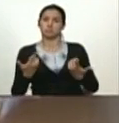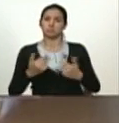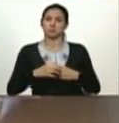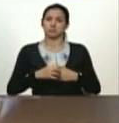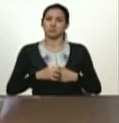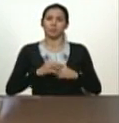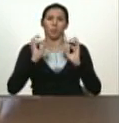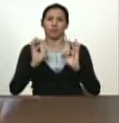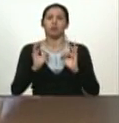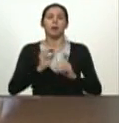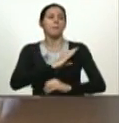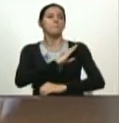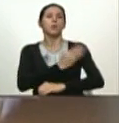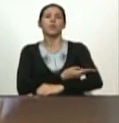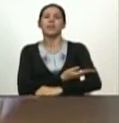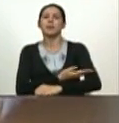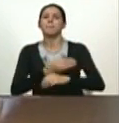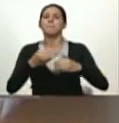cancillería. Ve a ver cómo.